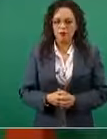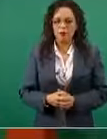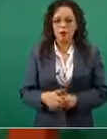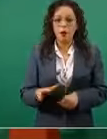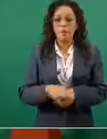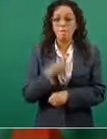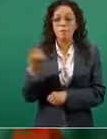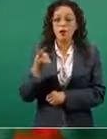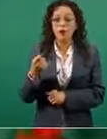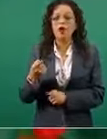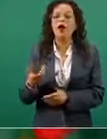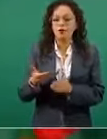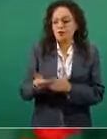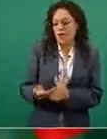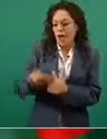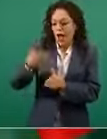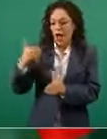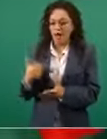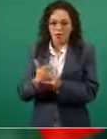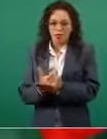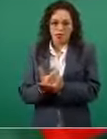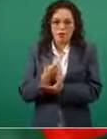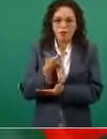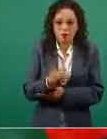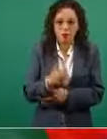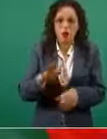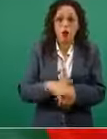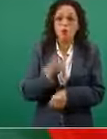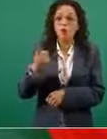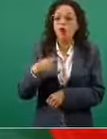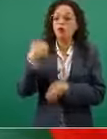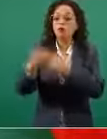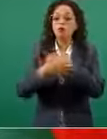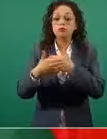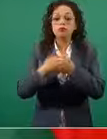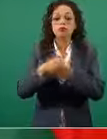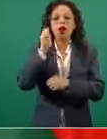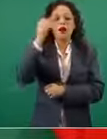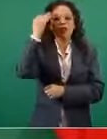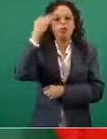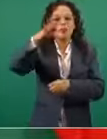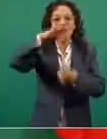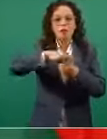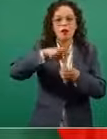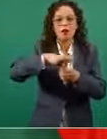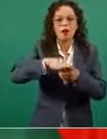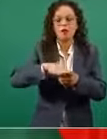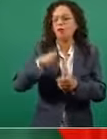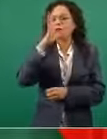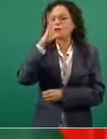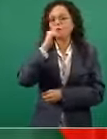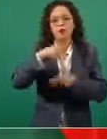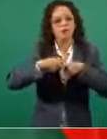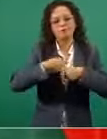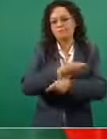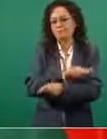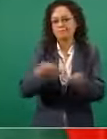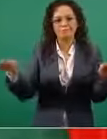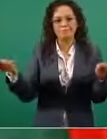porque además vienen las elecciones y no podemos entregar apoyos en la veda electoral.